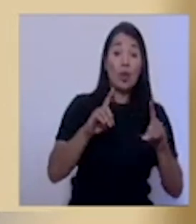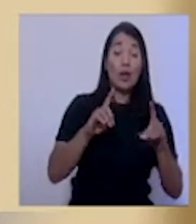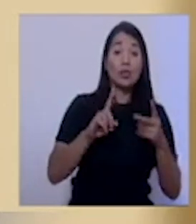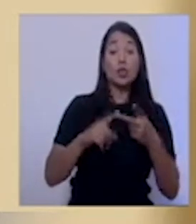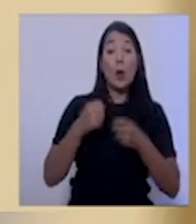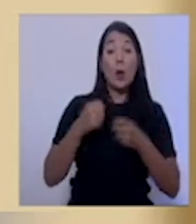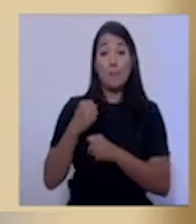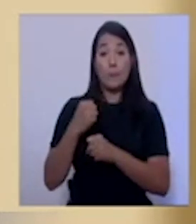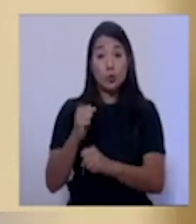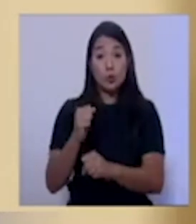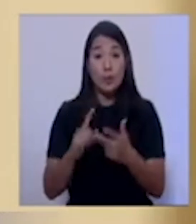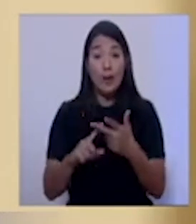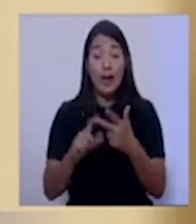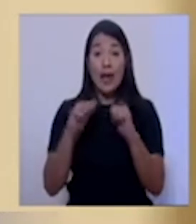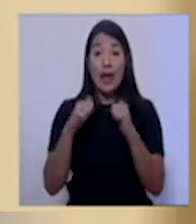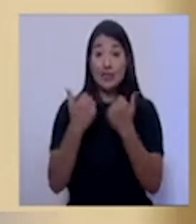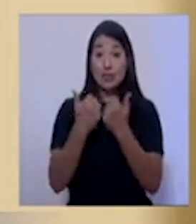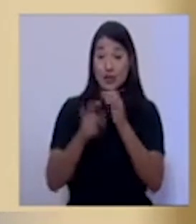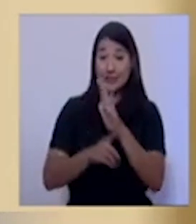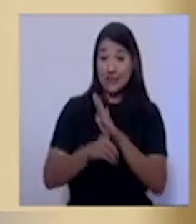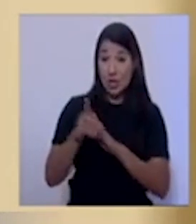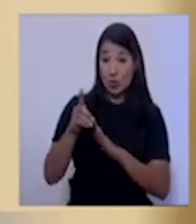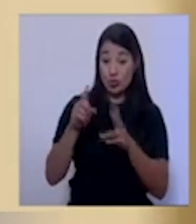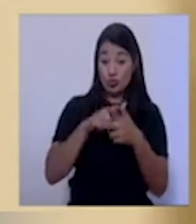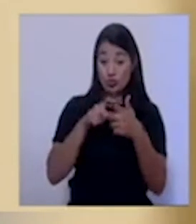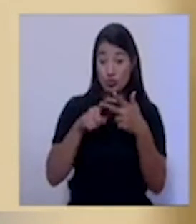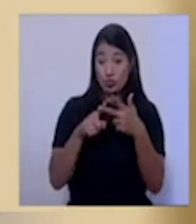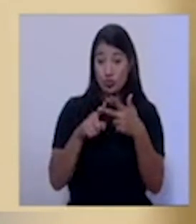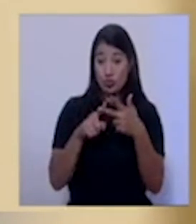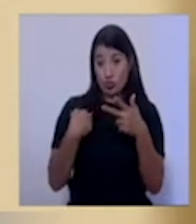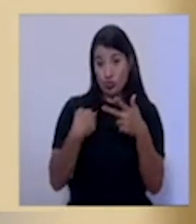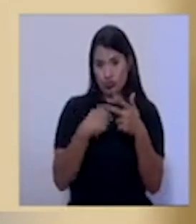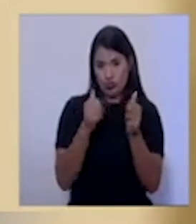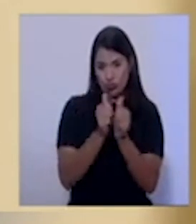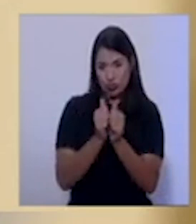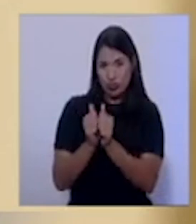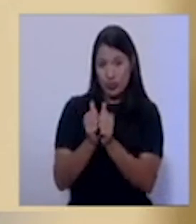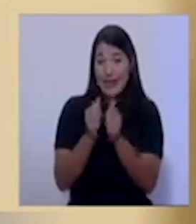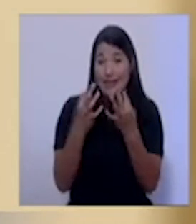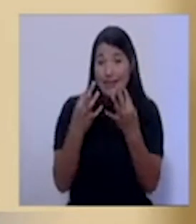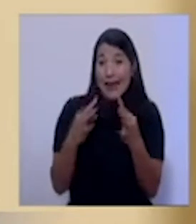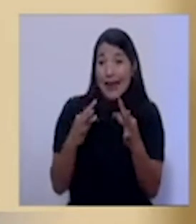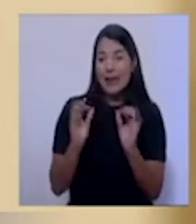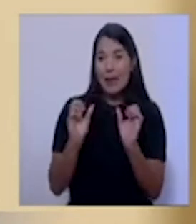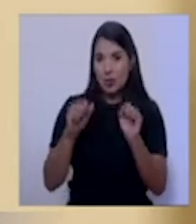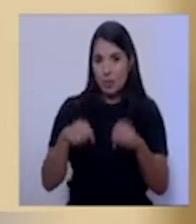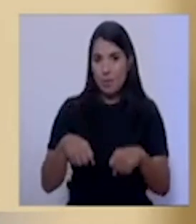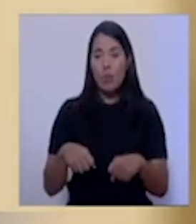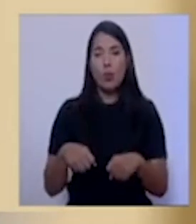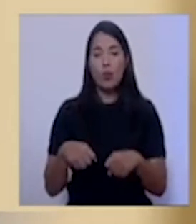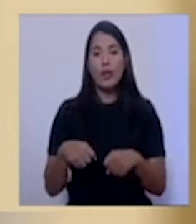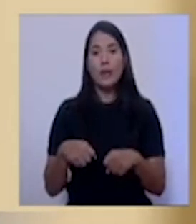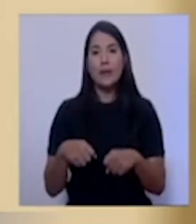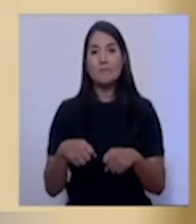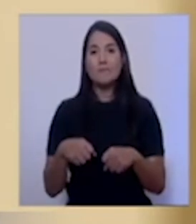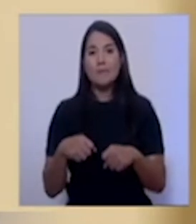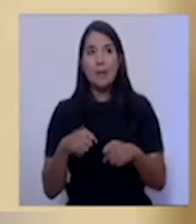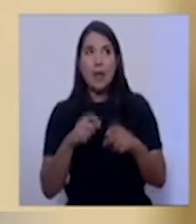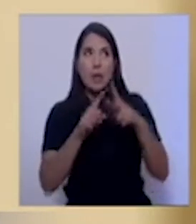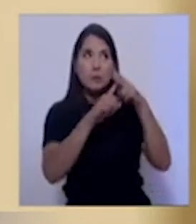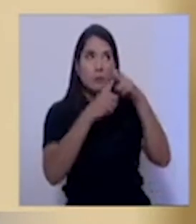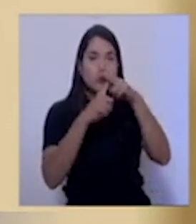las asociaciones de desarrollo. Hemos tratado de hacer algunas inversiones. Tenemos que considerar que no todas las infraestructuras